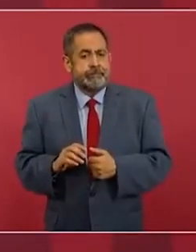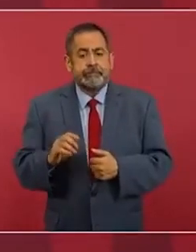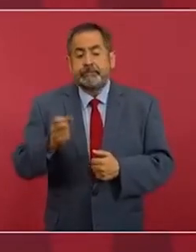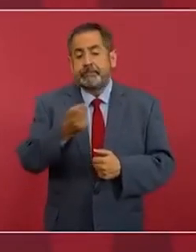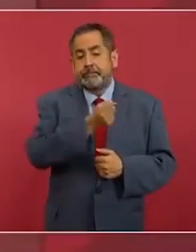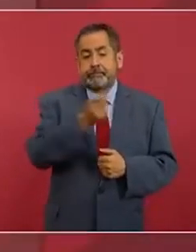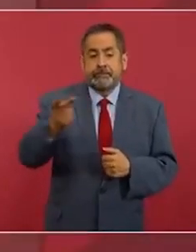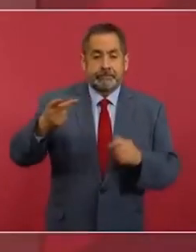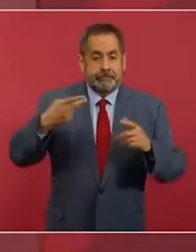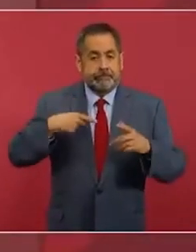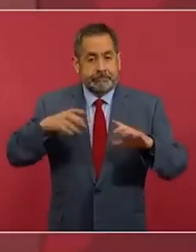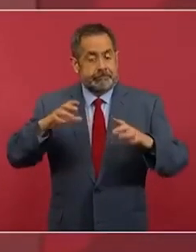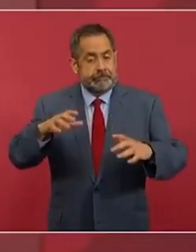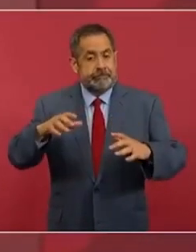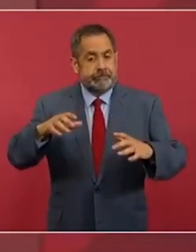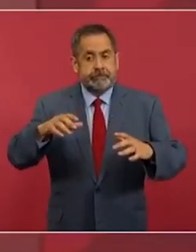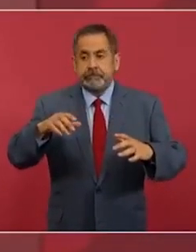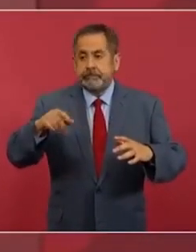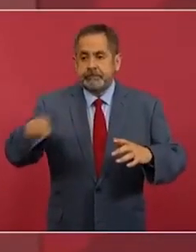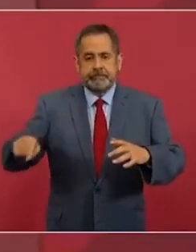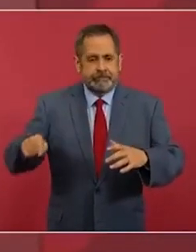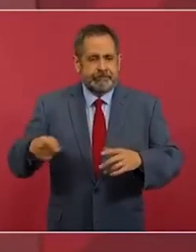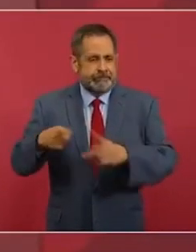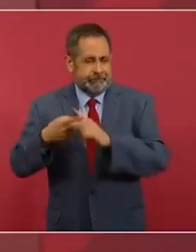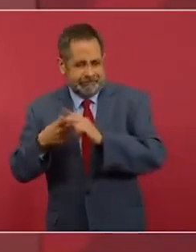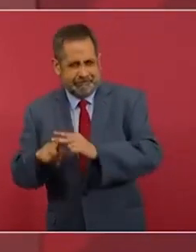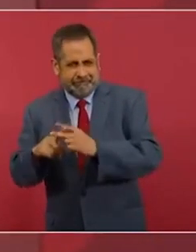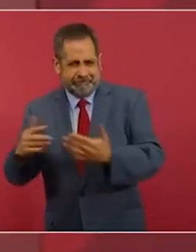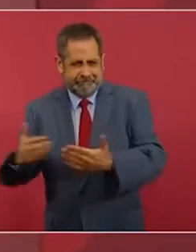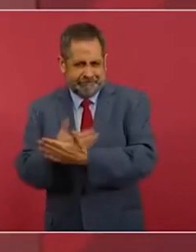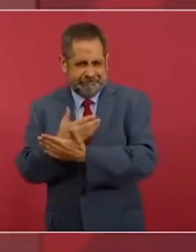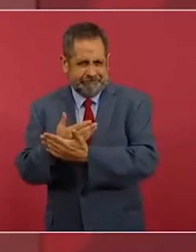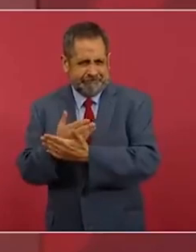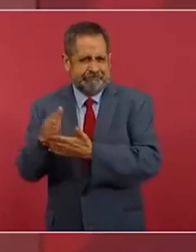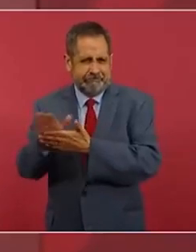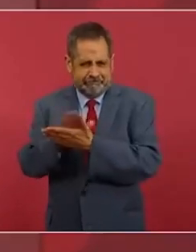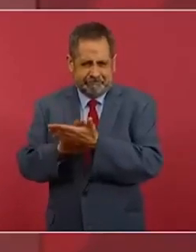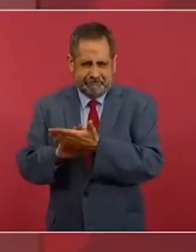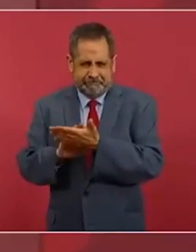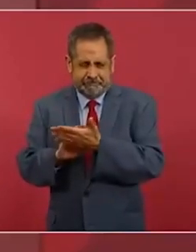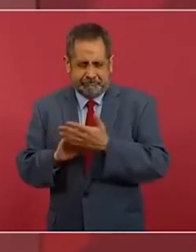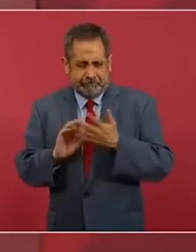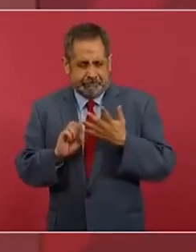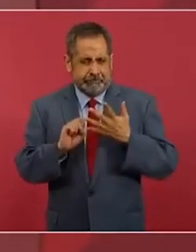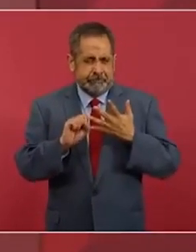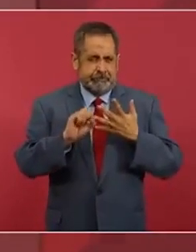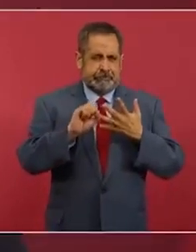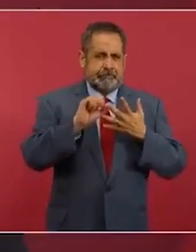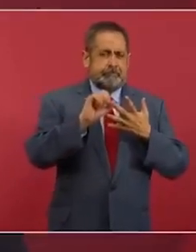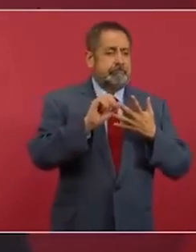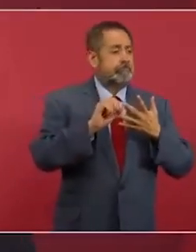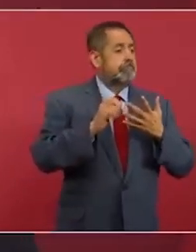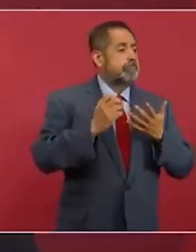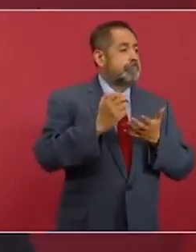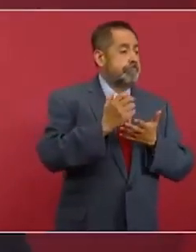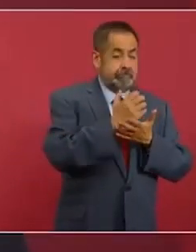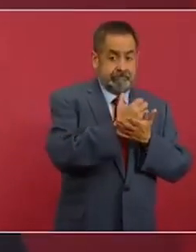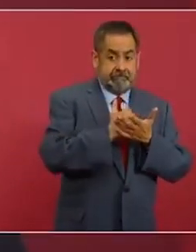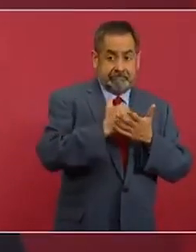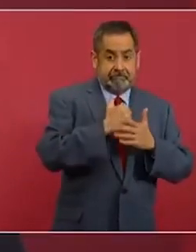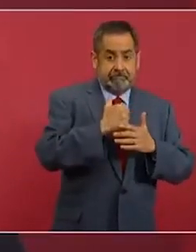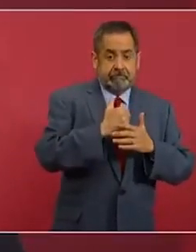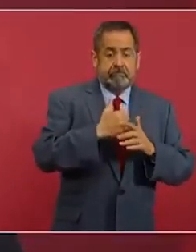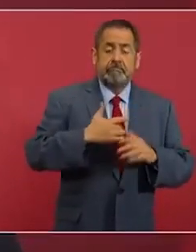se vuelve racista y clasista y se siente superior.